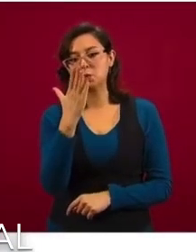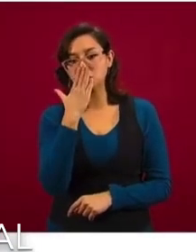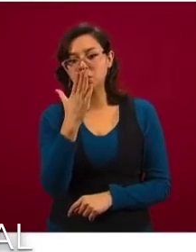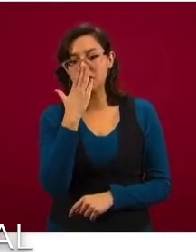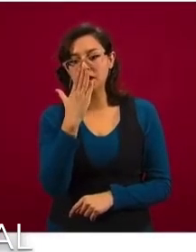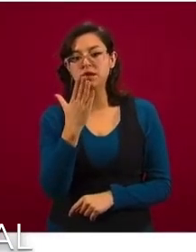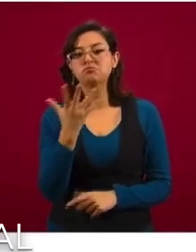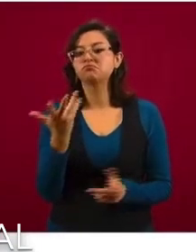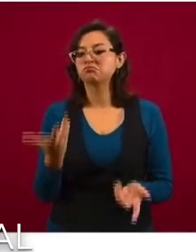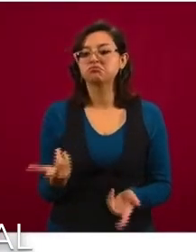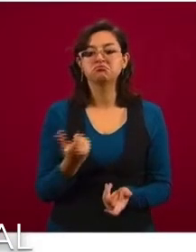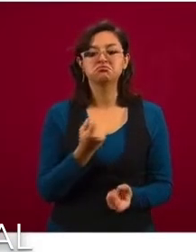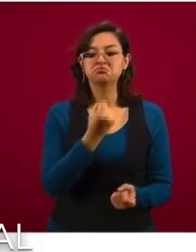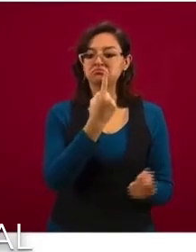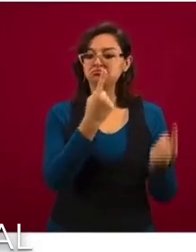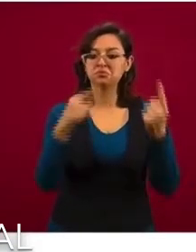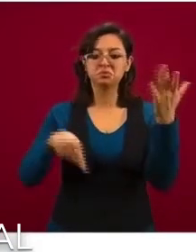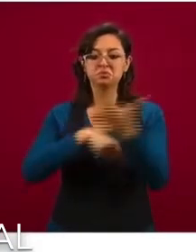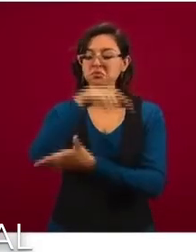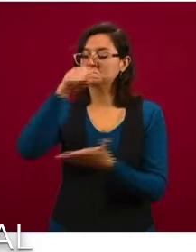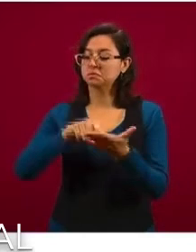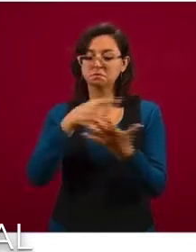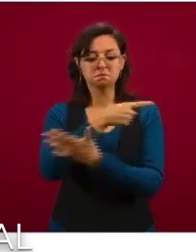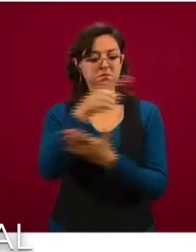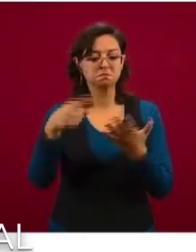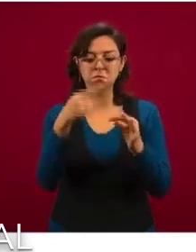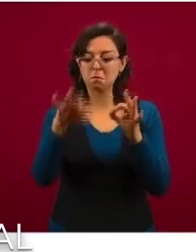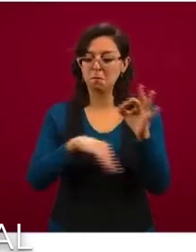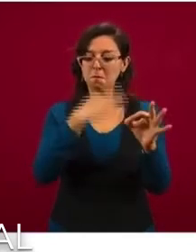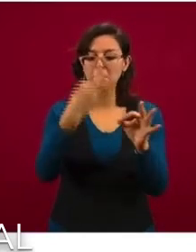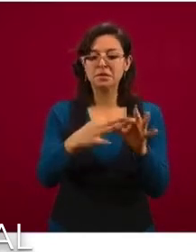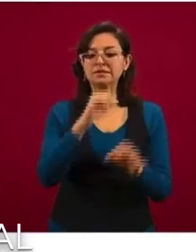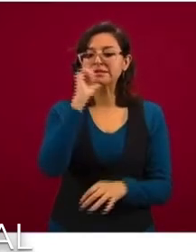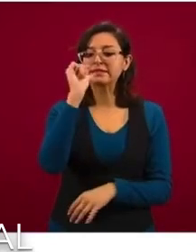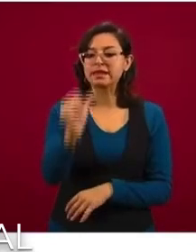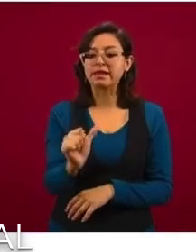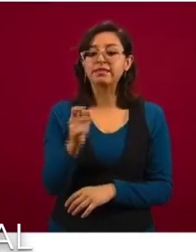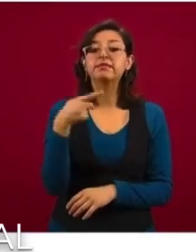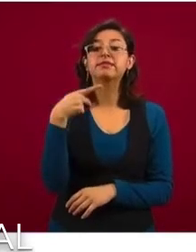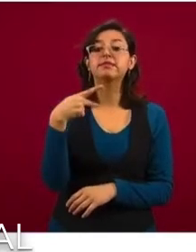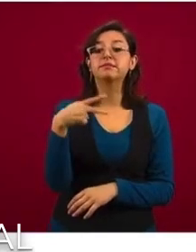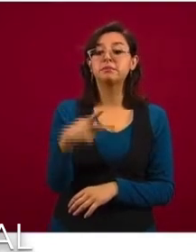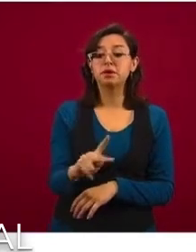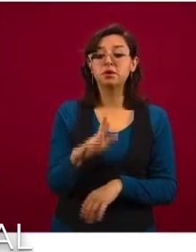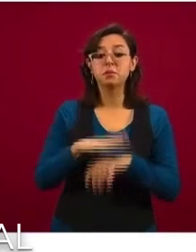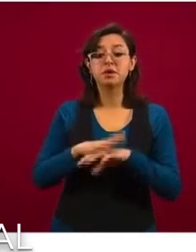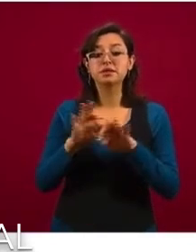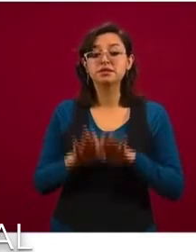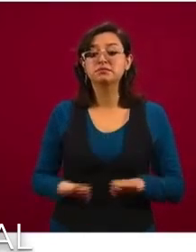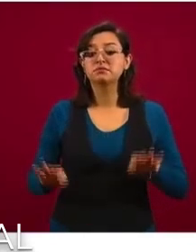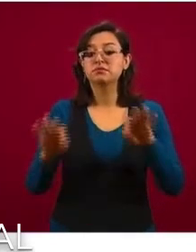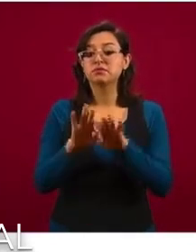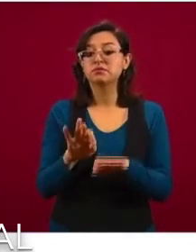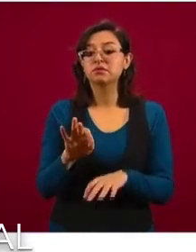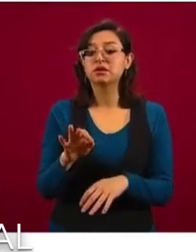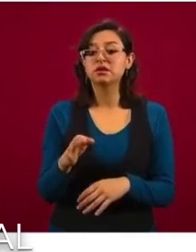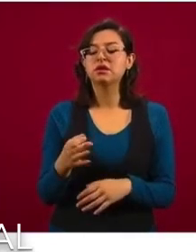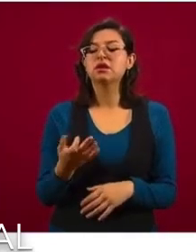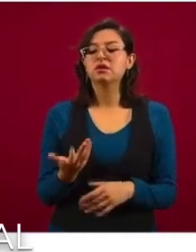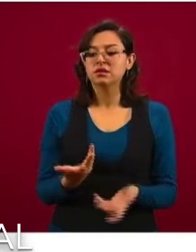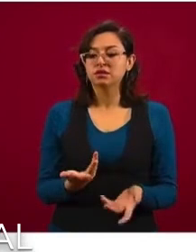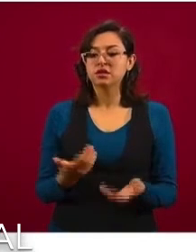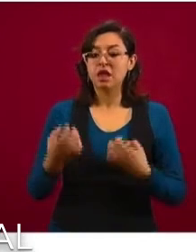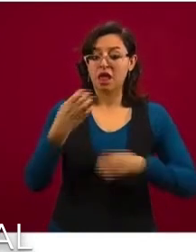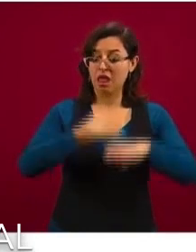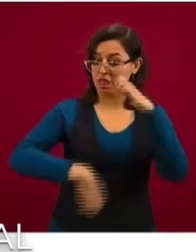donde no se ha cumplido. Pero lo más relevante aquí es destacar que el 23 por ciento de